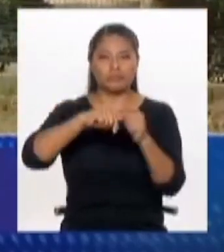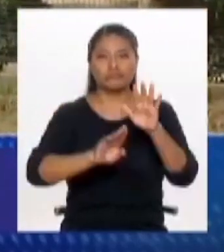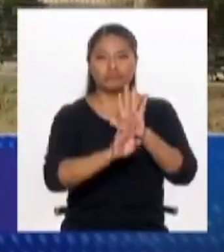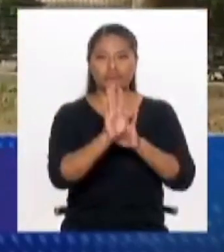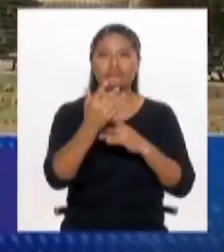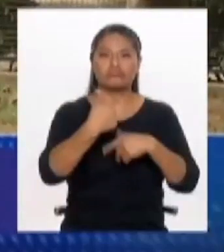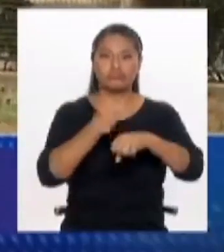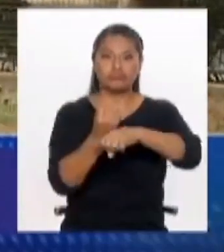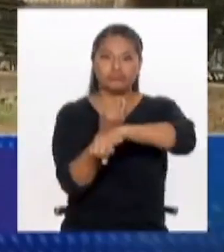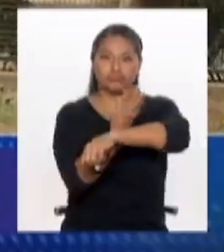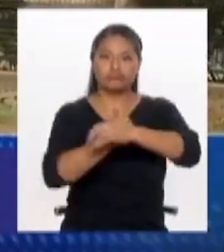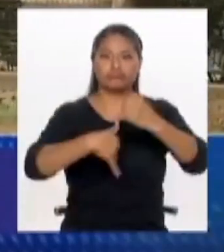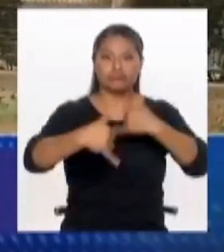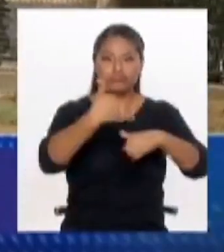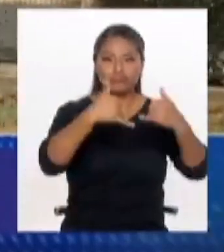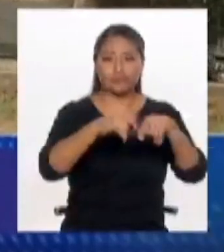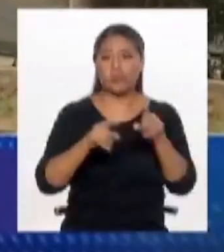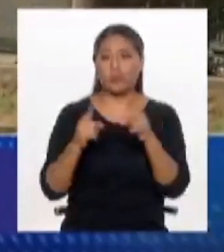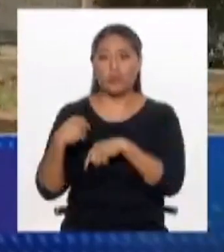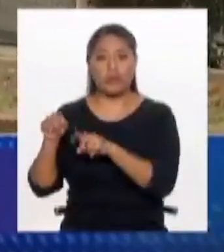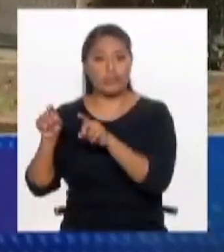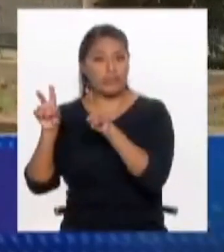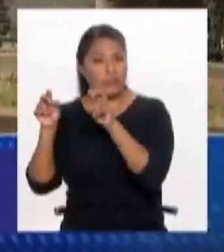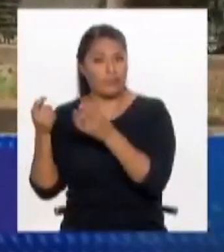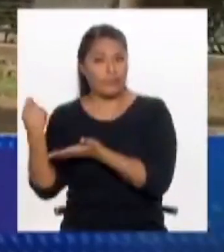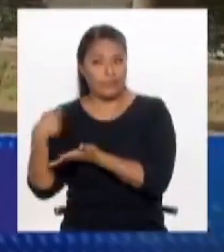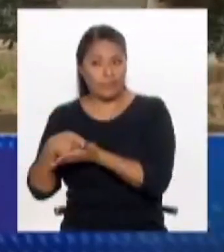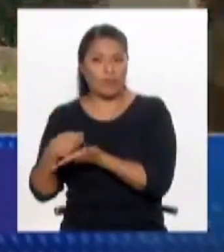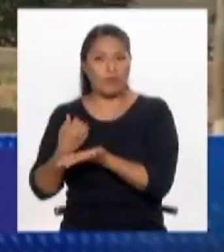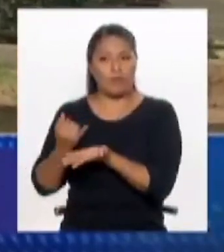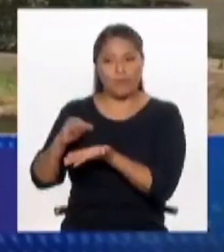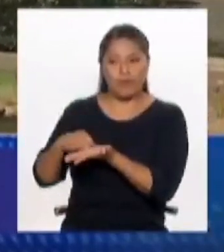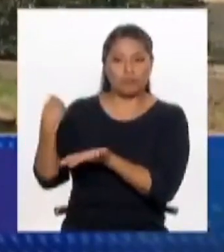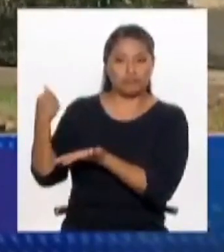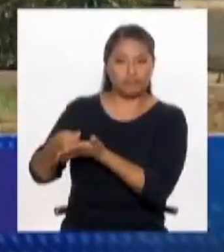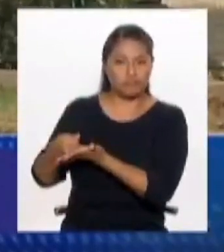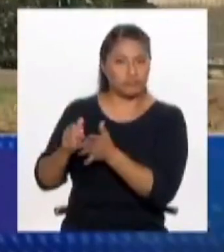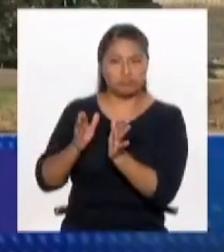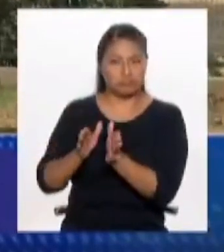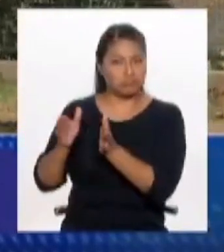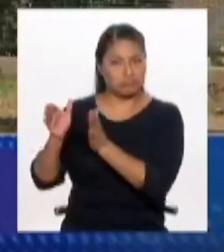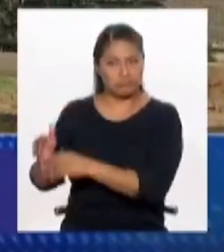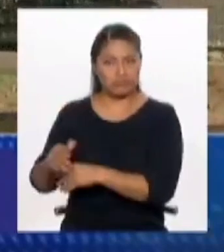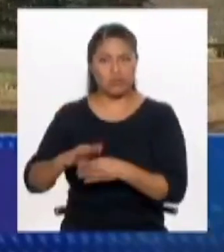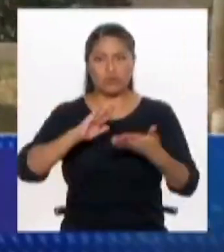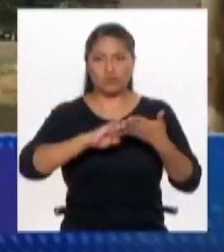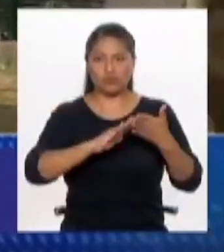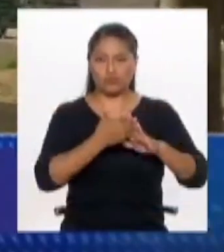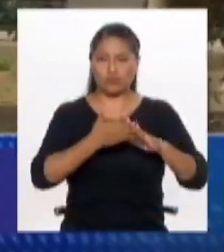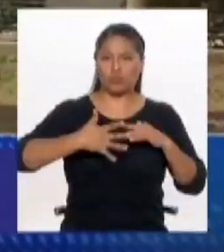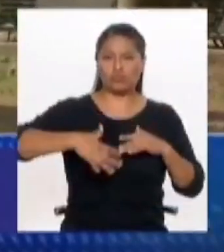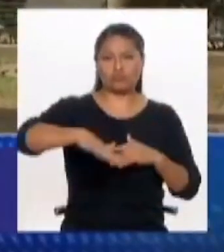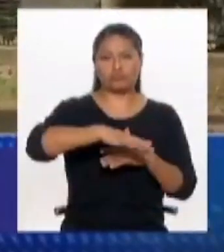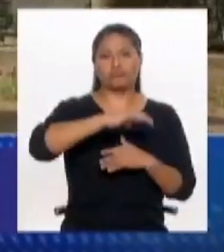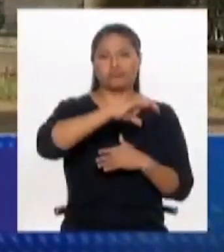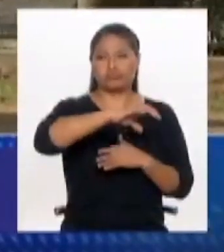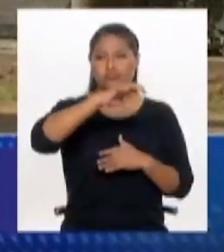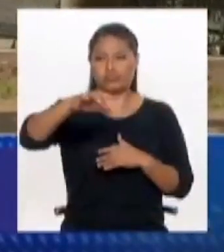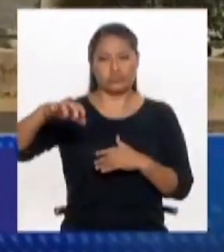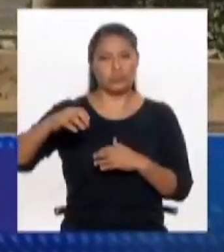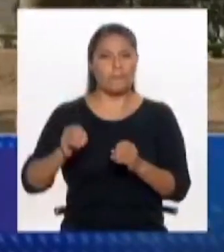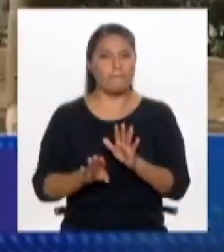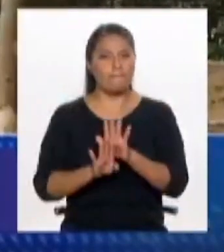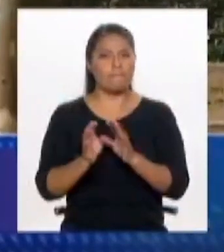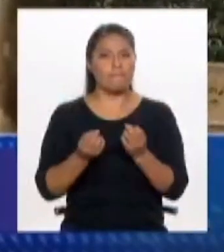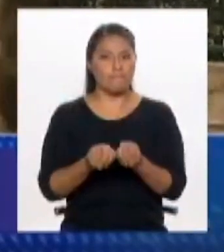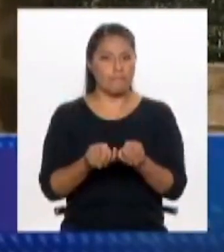es un tema de dinero, no solamente al margen si pagamos arbitros o no. Muchísimas ciudades hace rato que tienen muchos